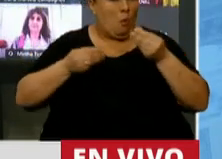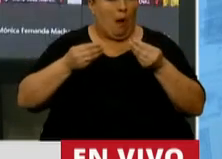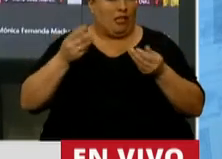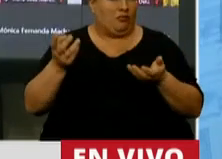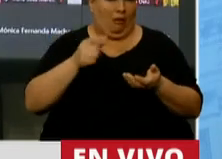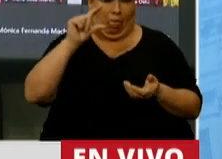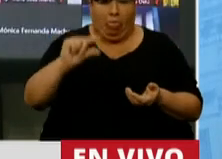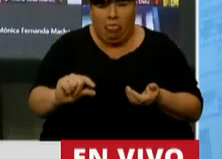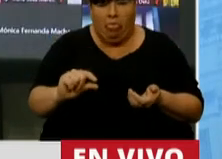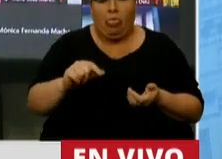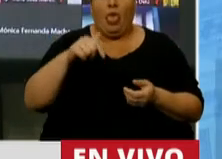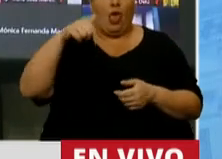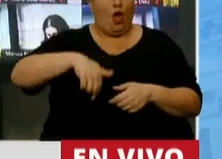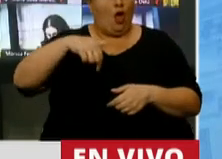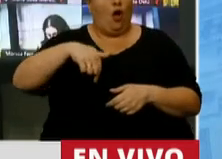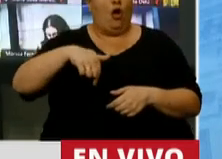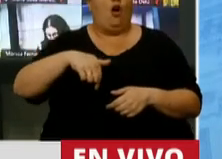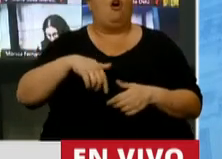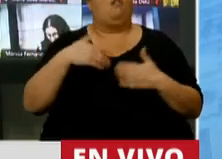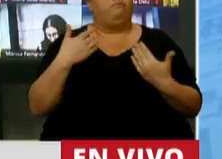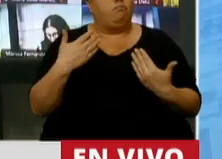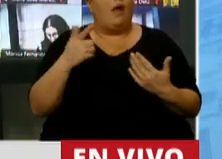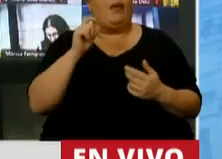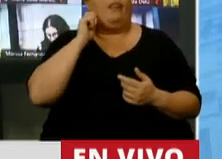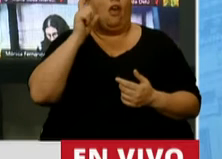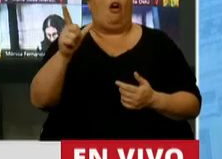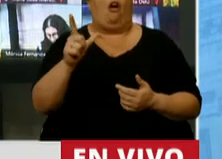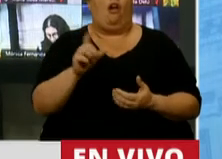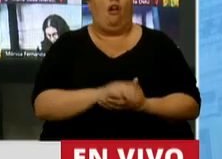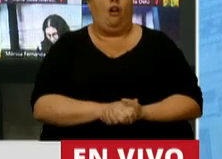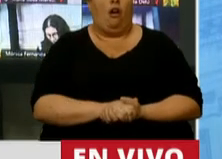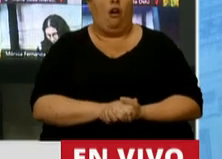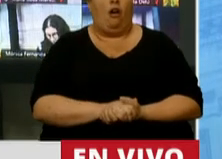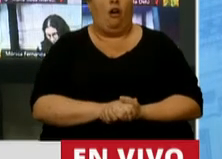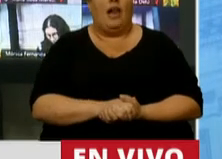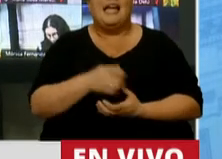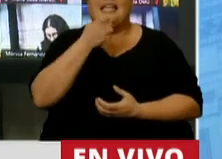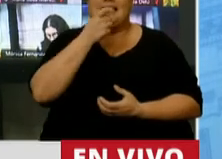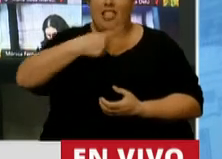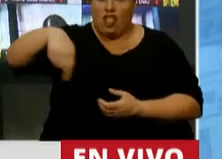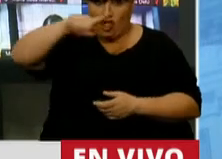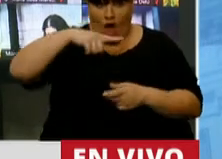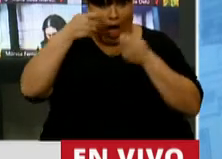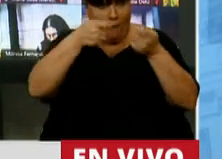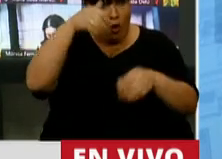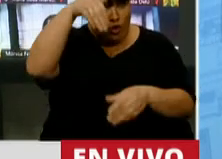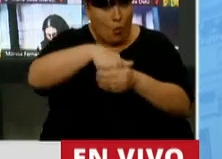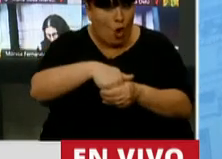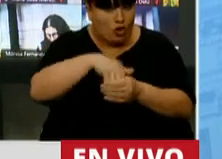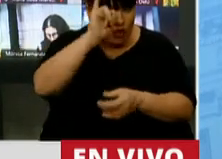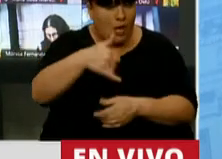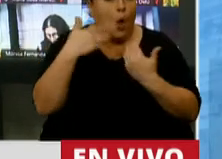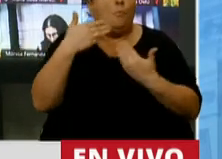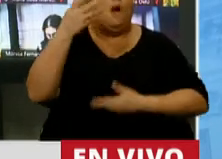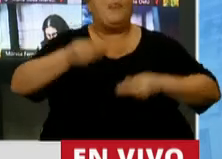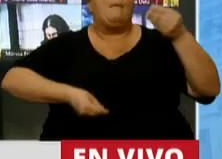bajos. Hoy podemos tener, si acompañan todos con su voto, un